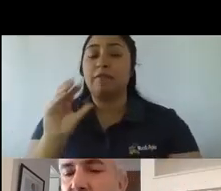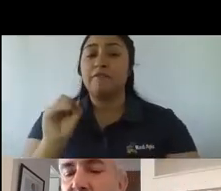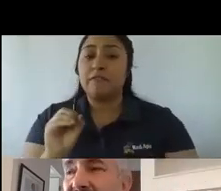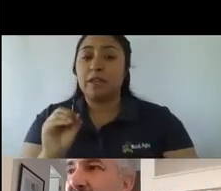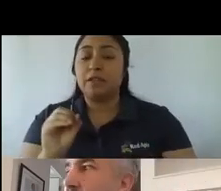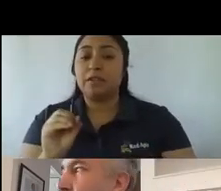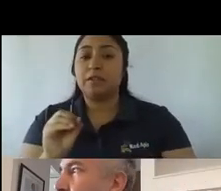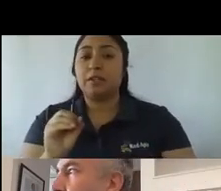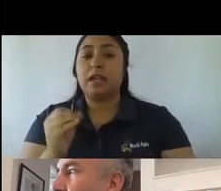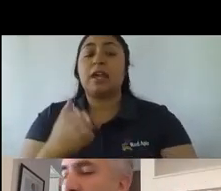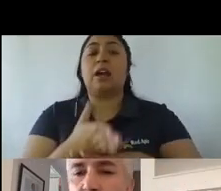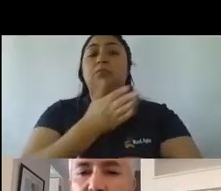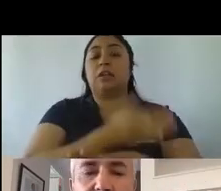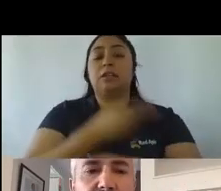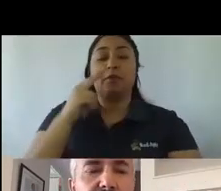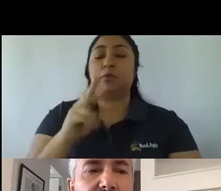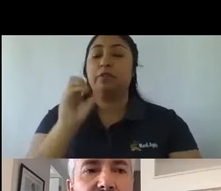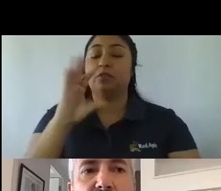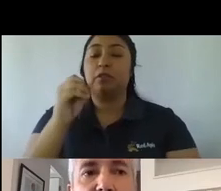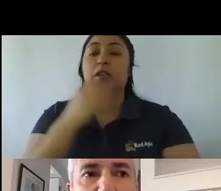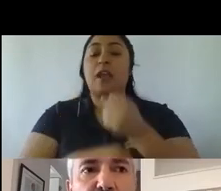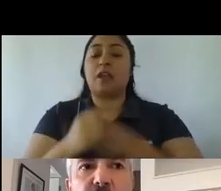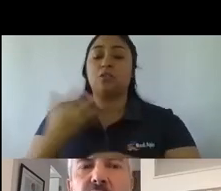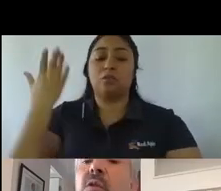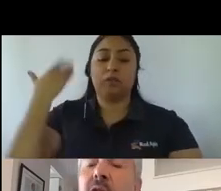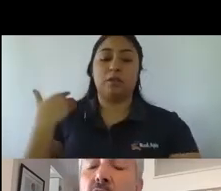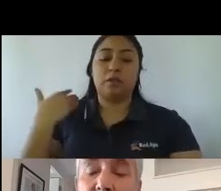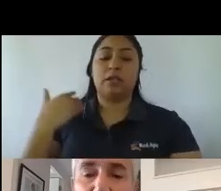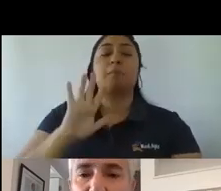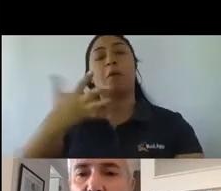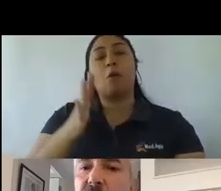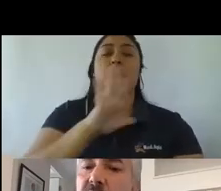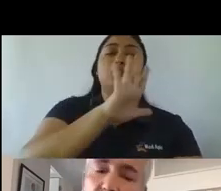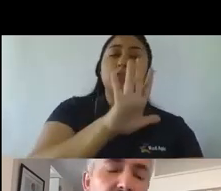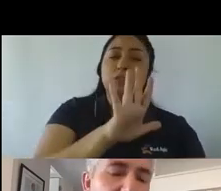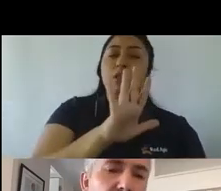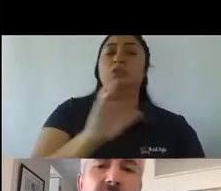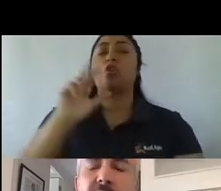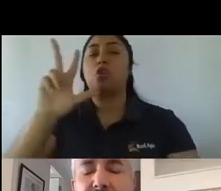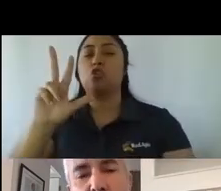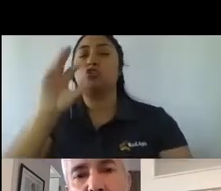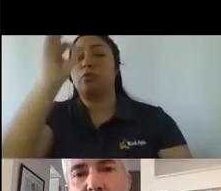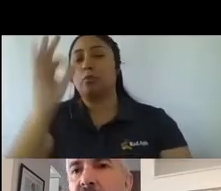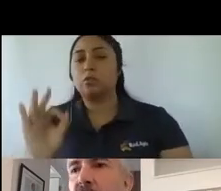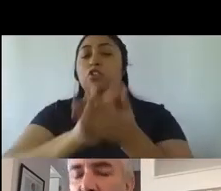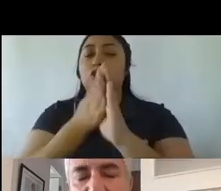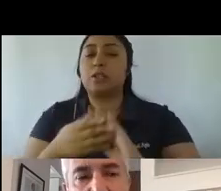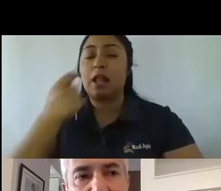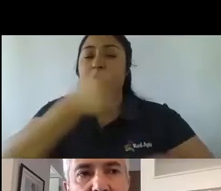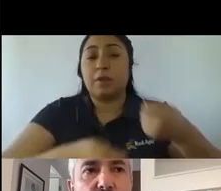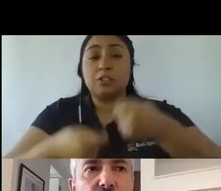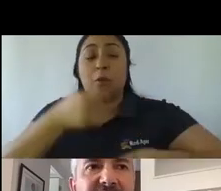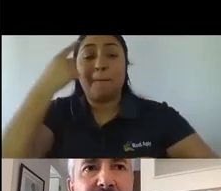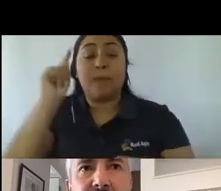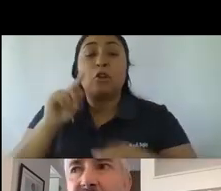atrás, en donde digital representaba con suerte entre el 5 y el 8% del total de la inversión. Y bueno, claro, la tecnología, obviamente el